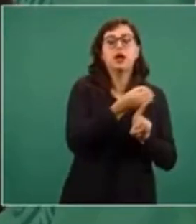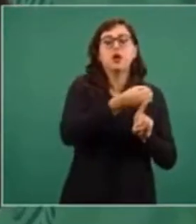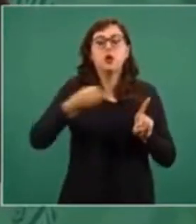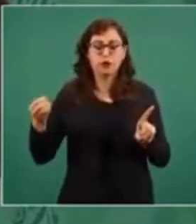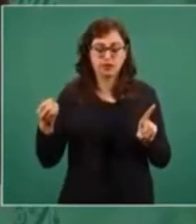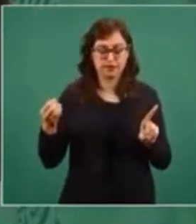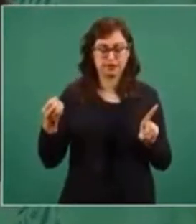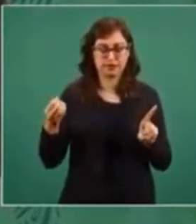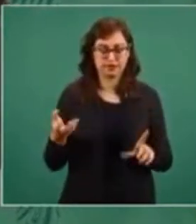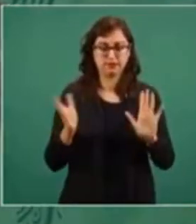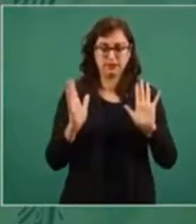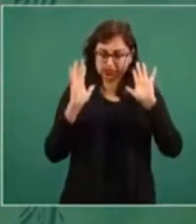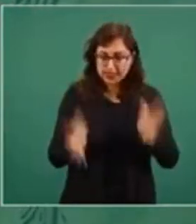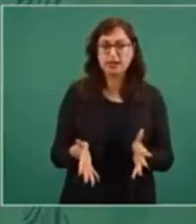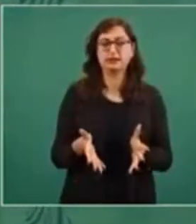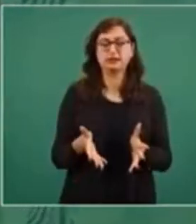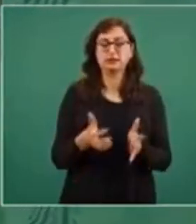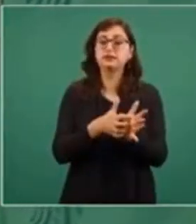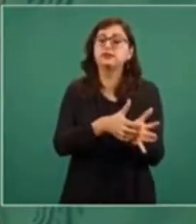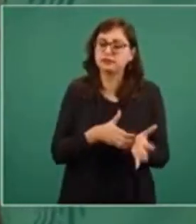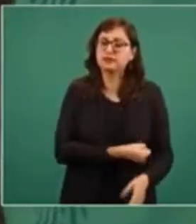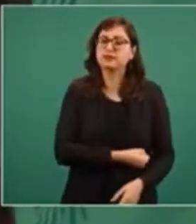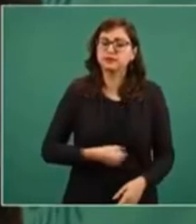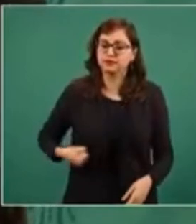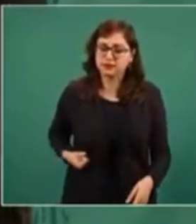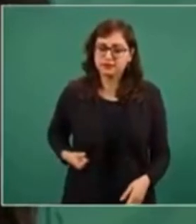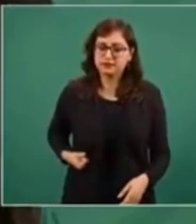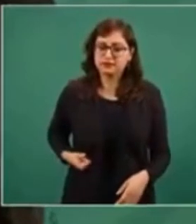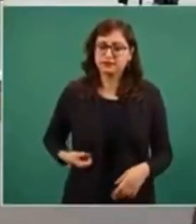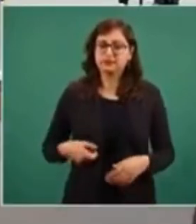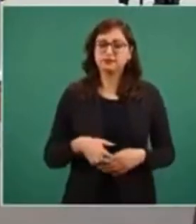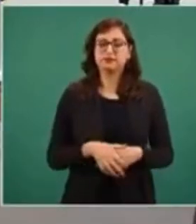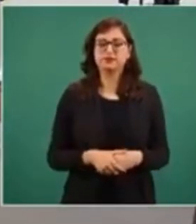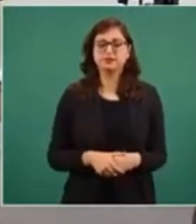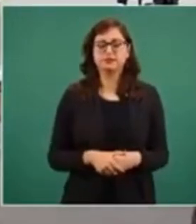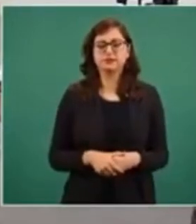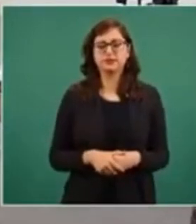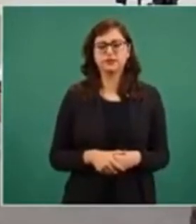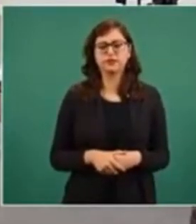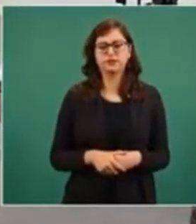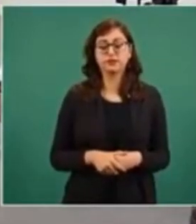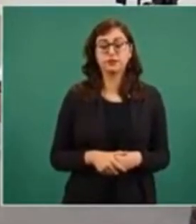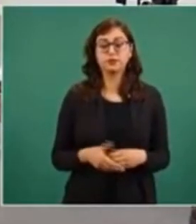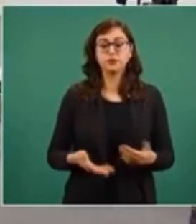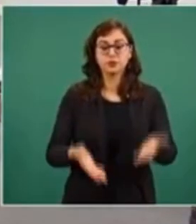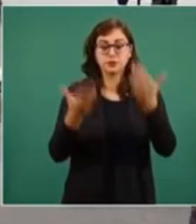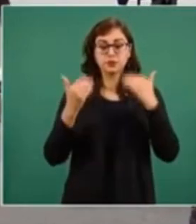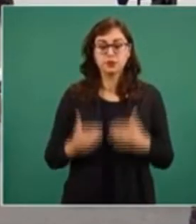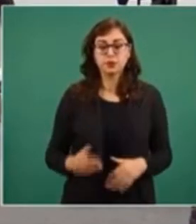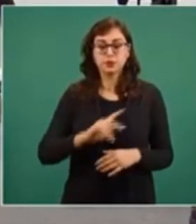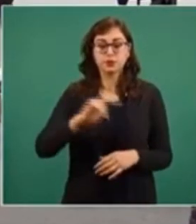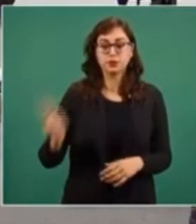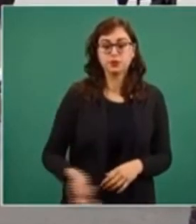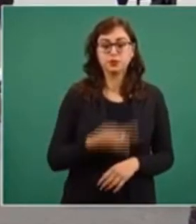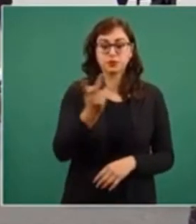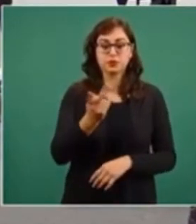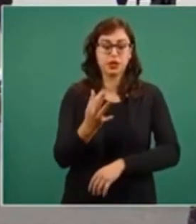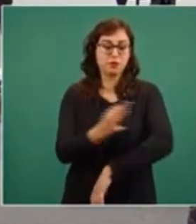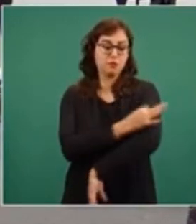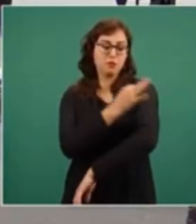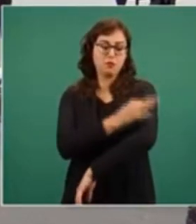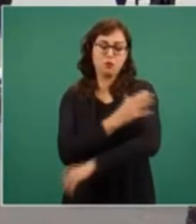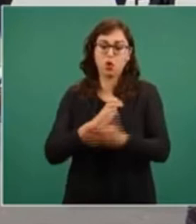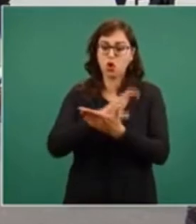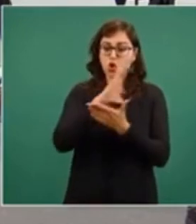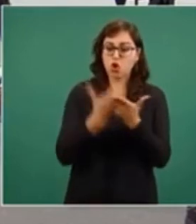y hacer realidad la austeridad republicana. El contrato de las vacunas, los contratos, ¿cuándo se harían públicos? ¿En